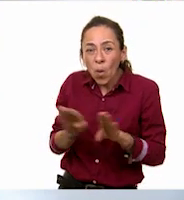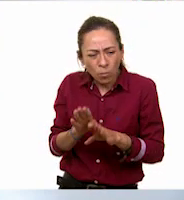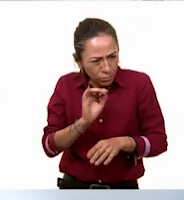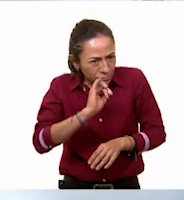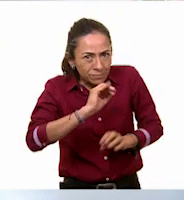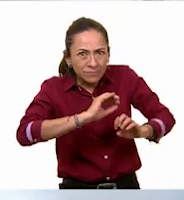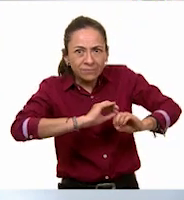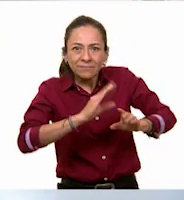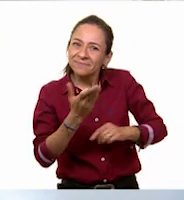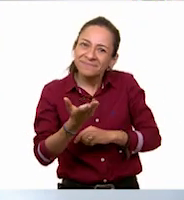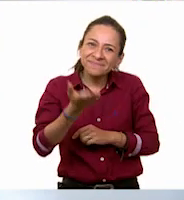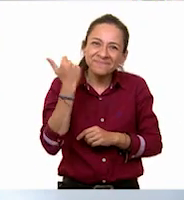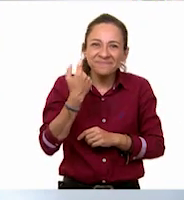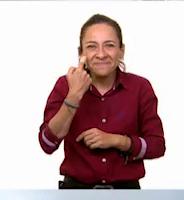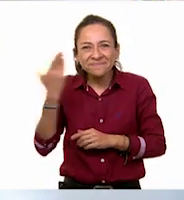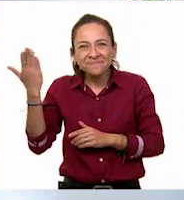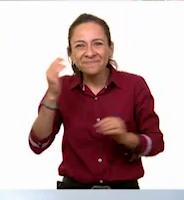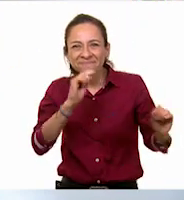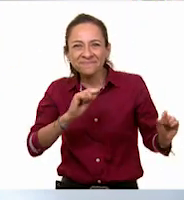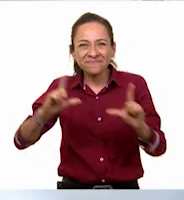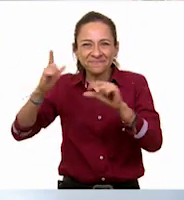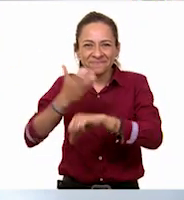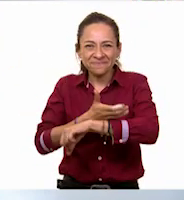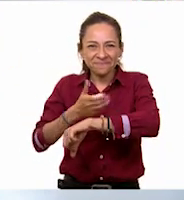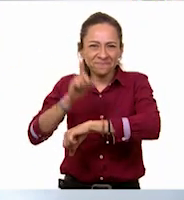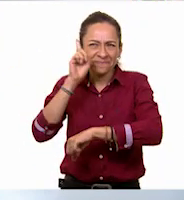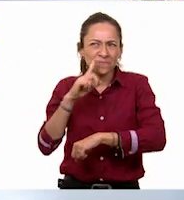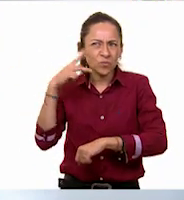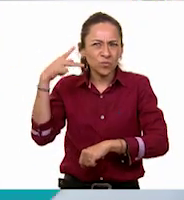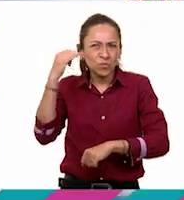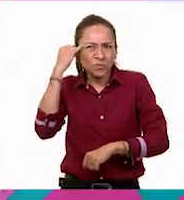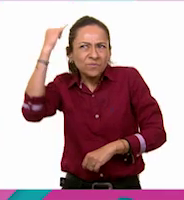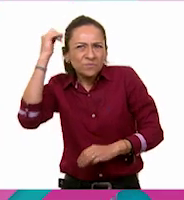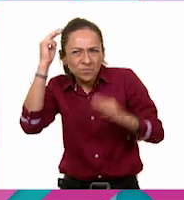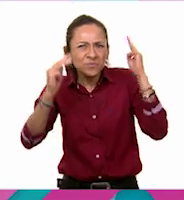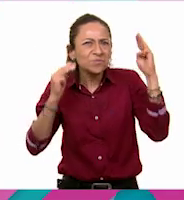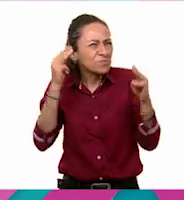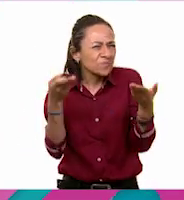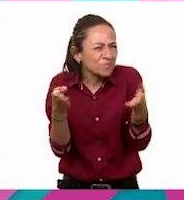compañera que nos va a decir qué es lo que ella hizo con su museo. Vamos a verla.